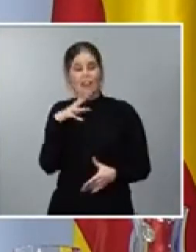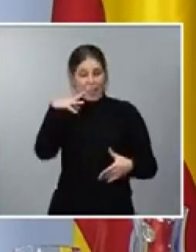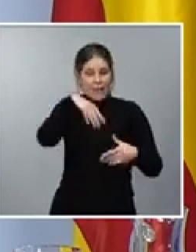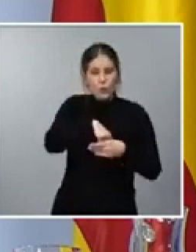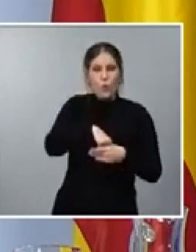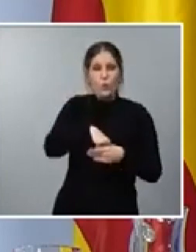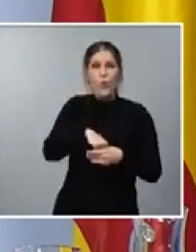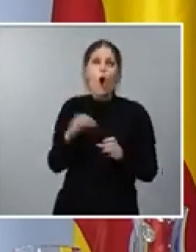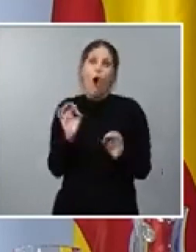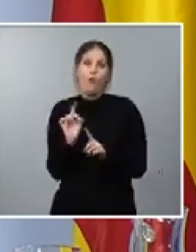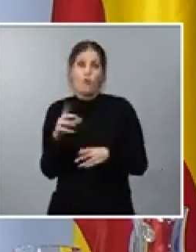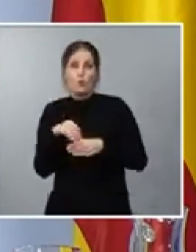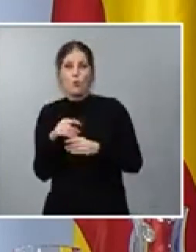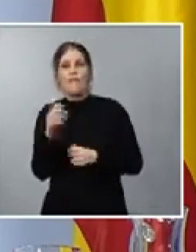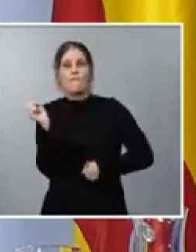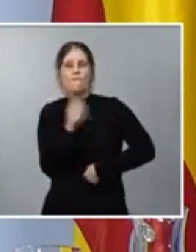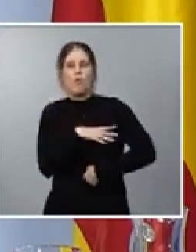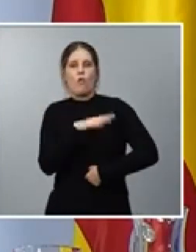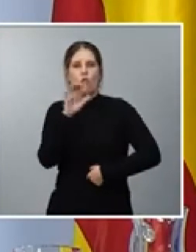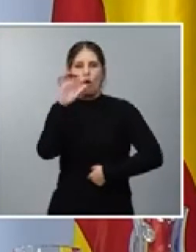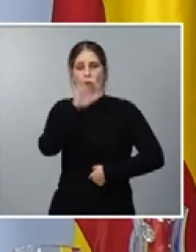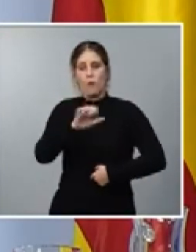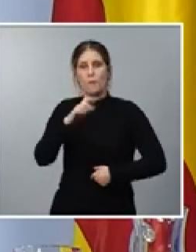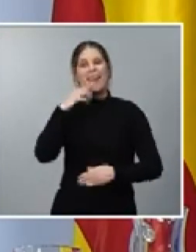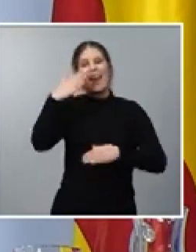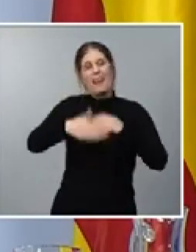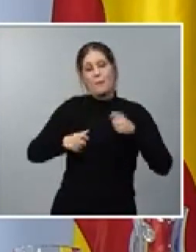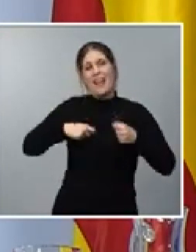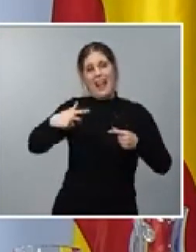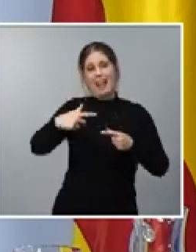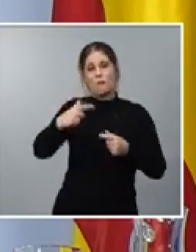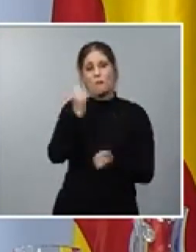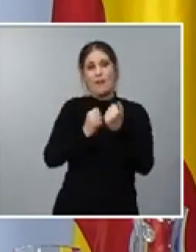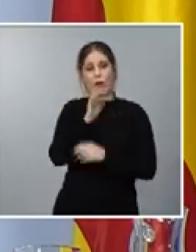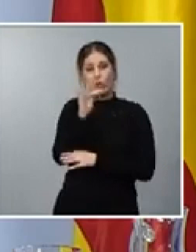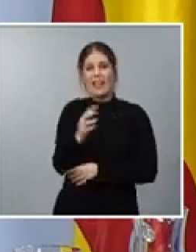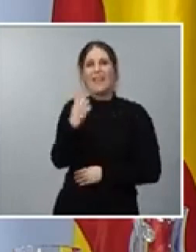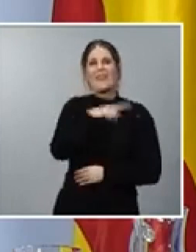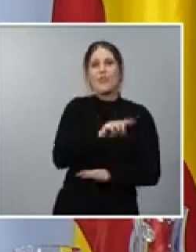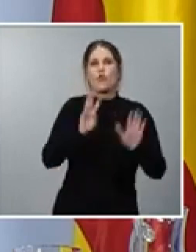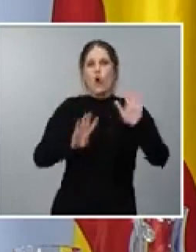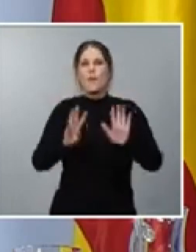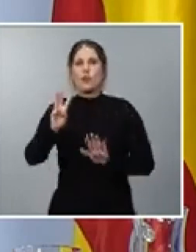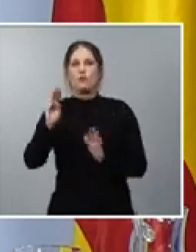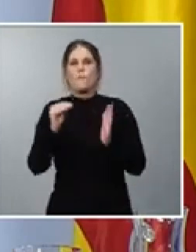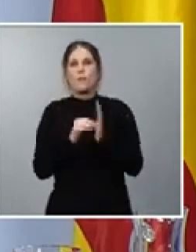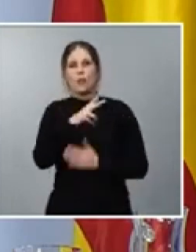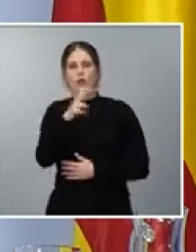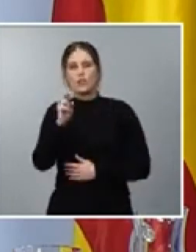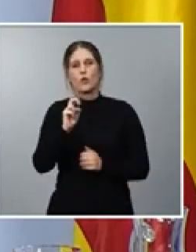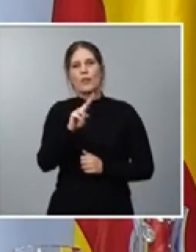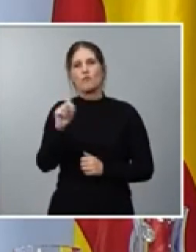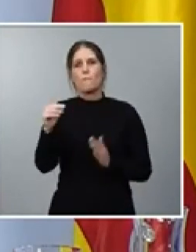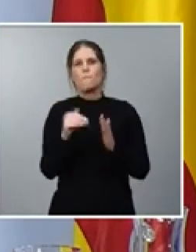fondos europeos. El límite de gasto no financiero total alcanza los 198.221 millones